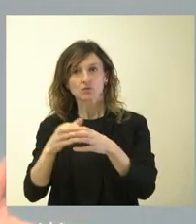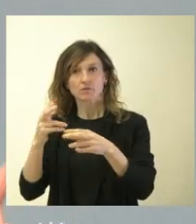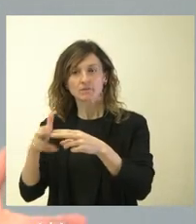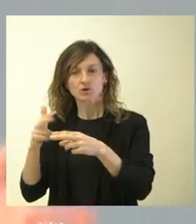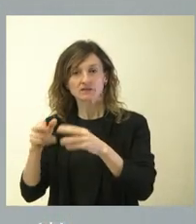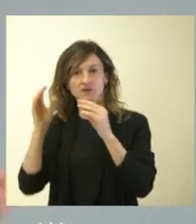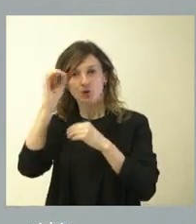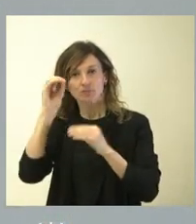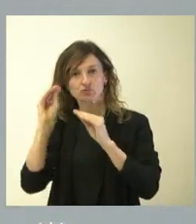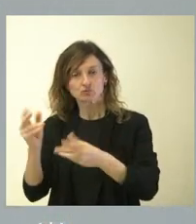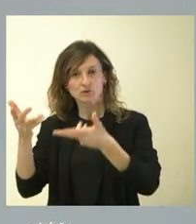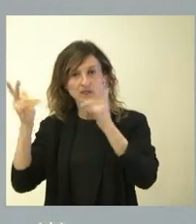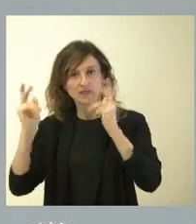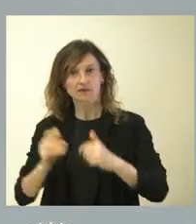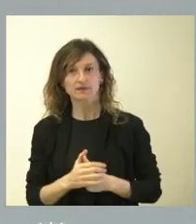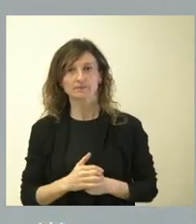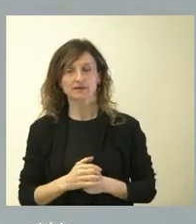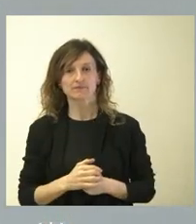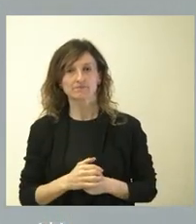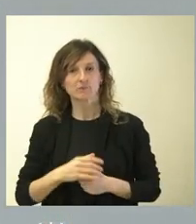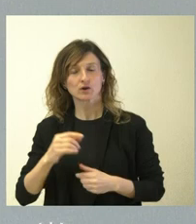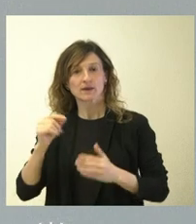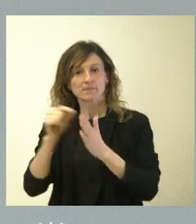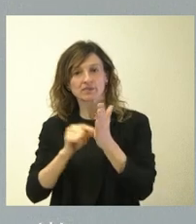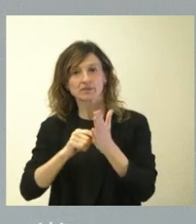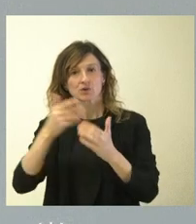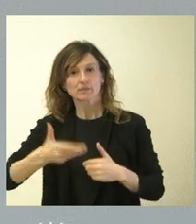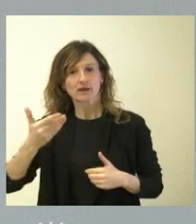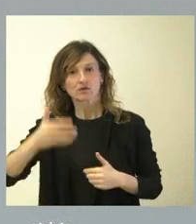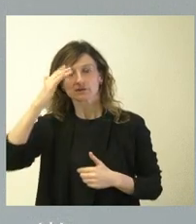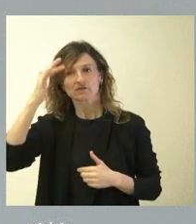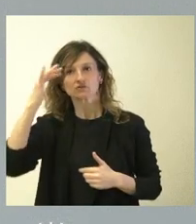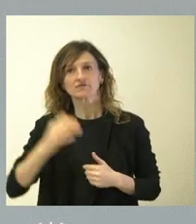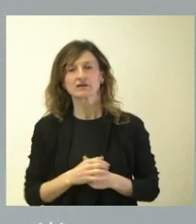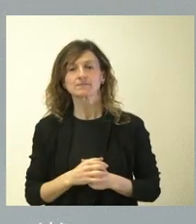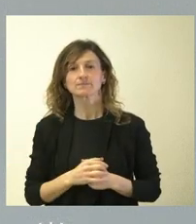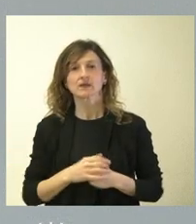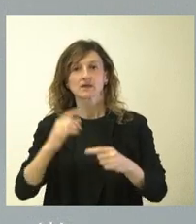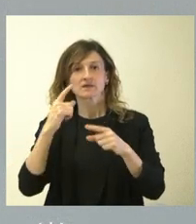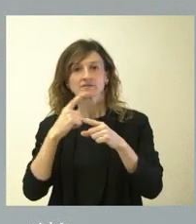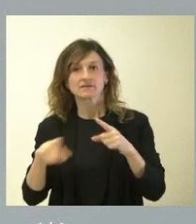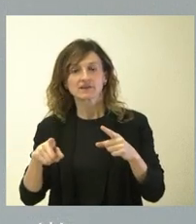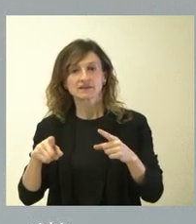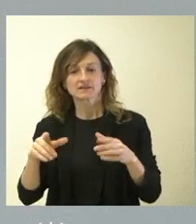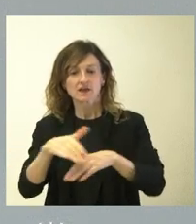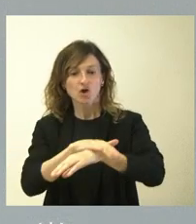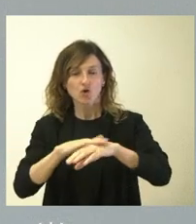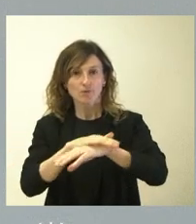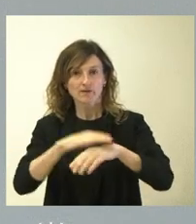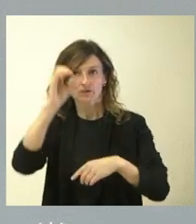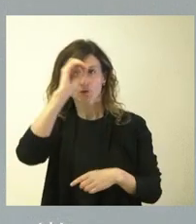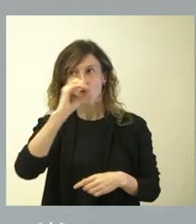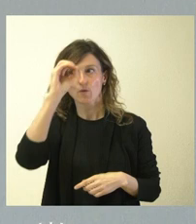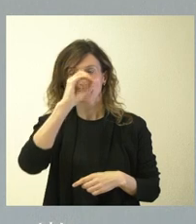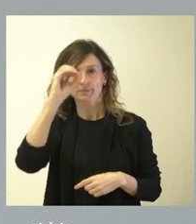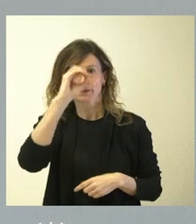partir de una coalición, al renunciar a cuáles son sus principios y valores. Otra cosa distinta es cuál es la posición del Gobierno. Y la posición del